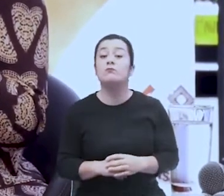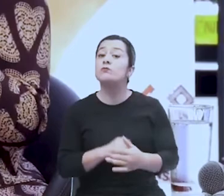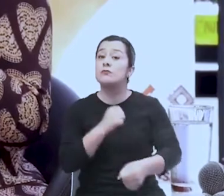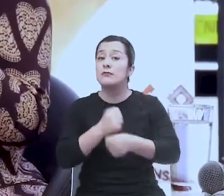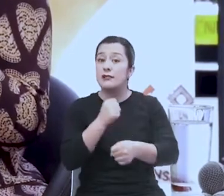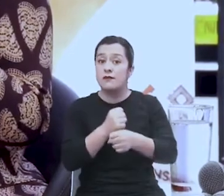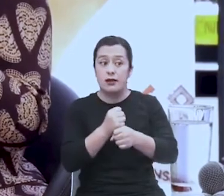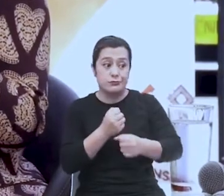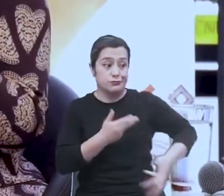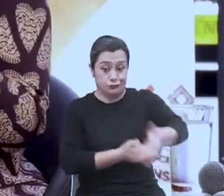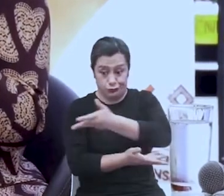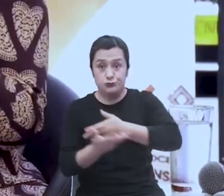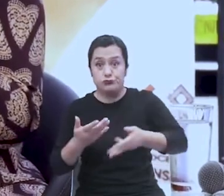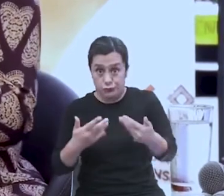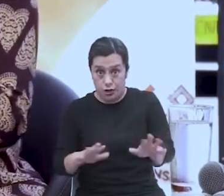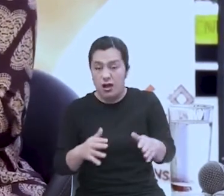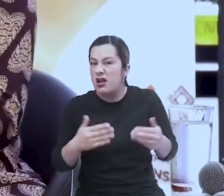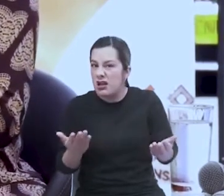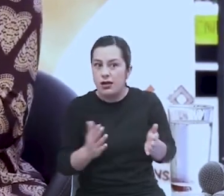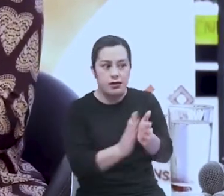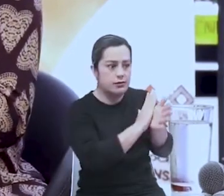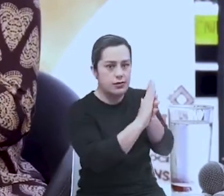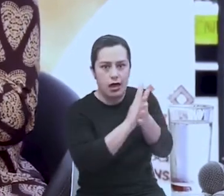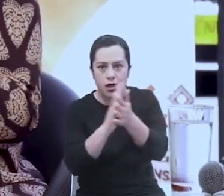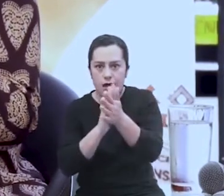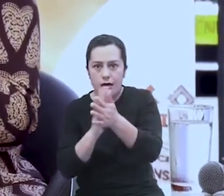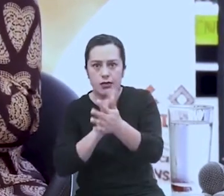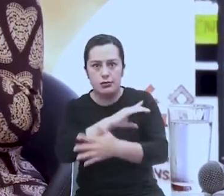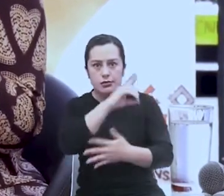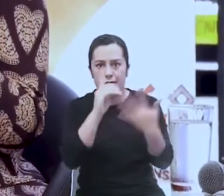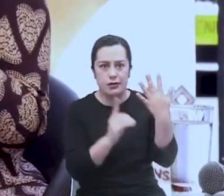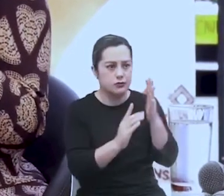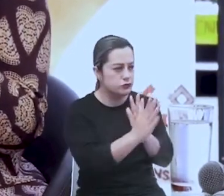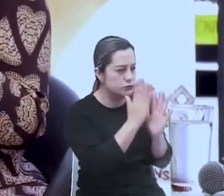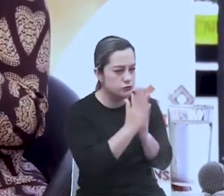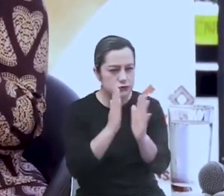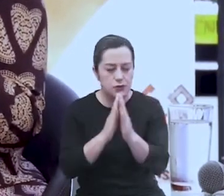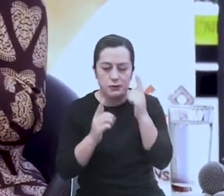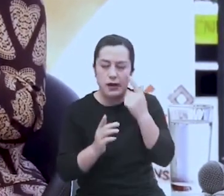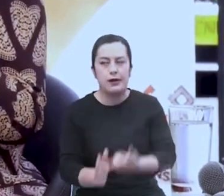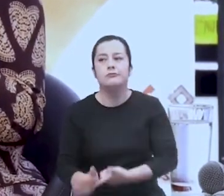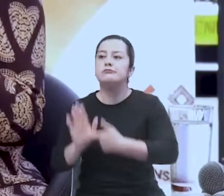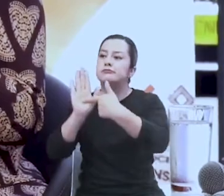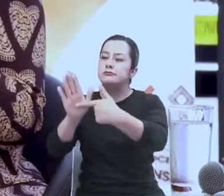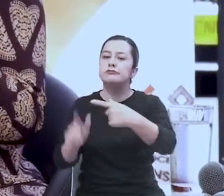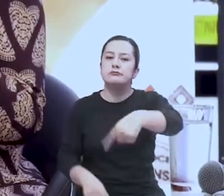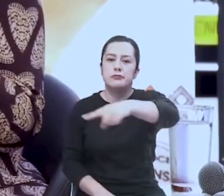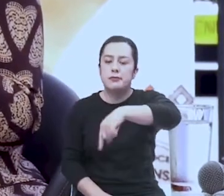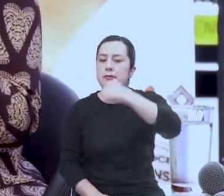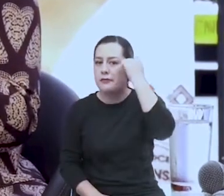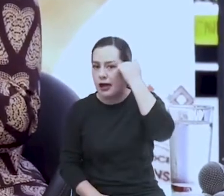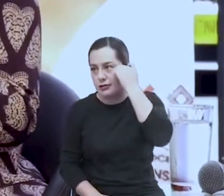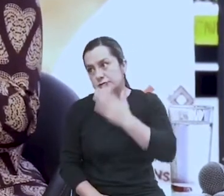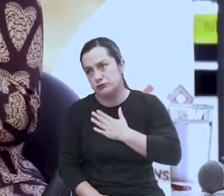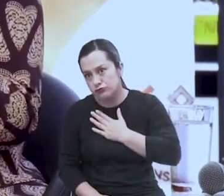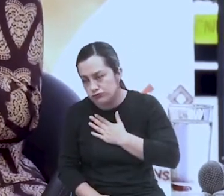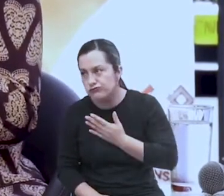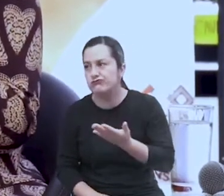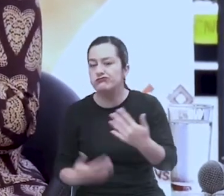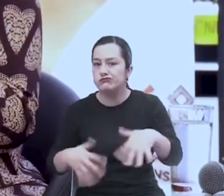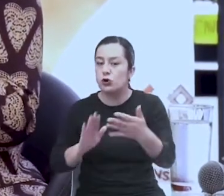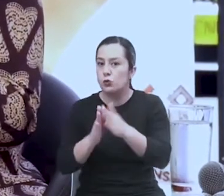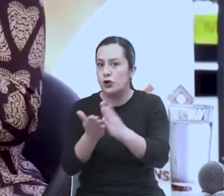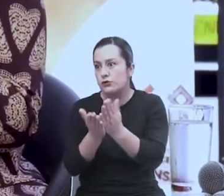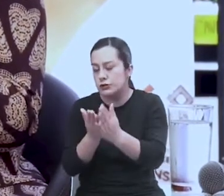datos, y que esos datos sean una real información para presentarle a nuestros maestros, a nuestra comunidad educativa, y que eso